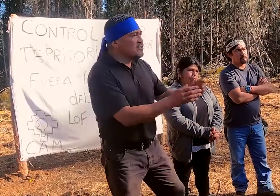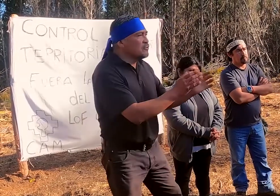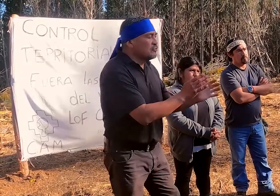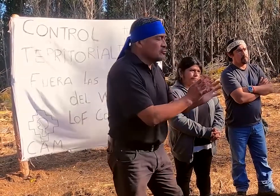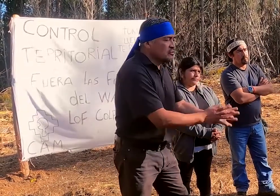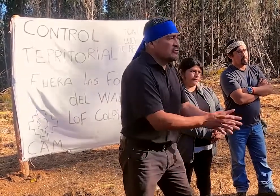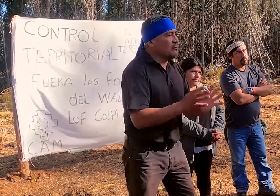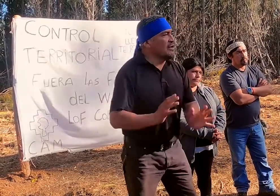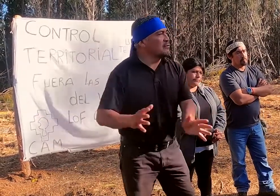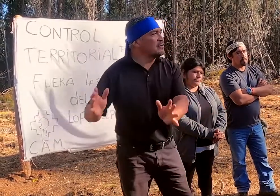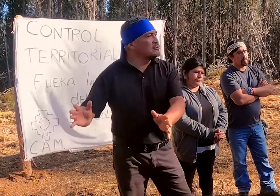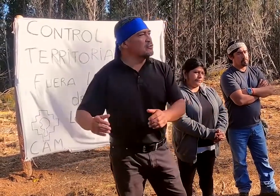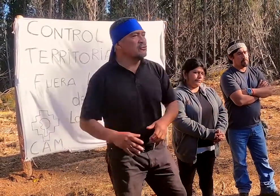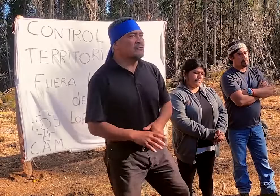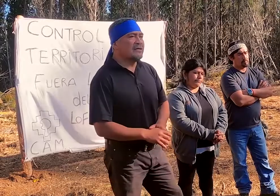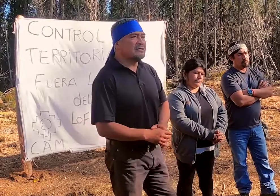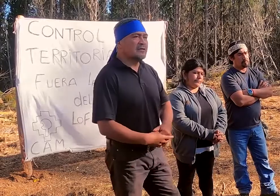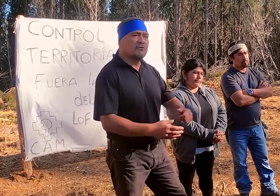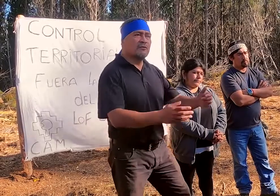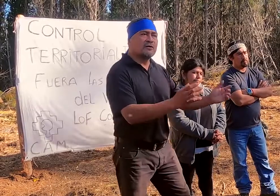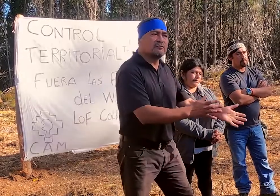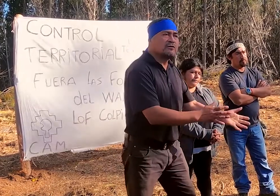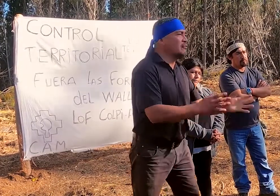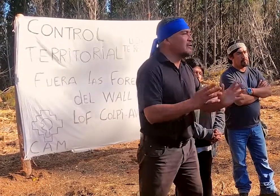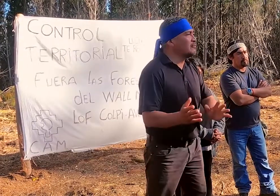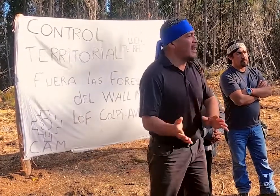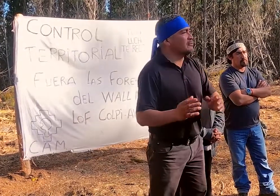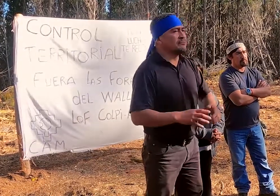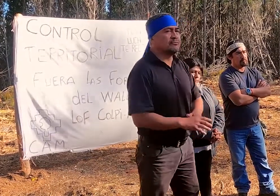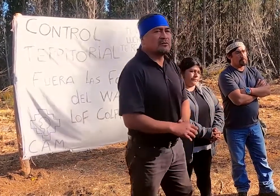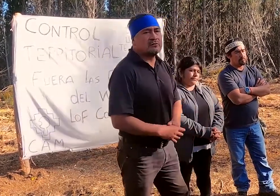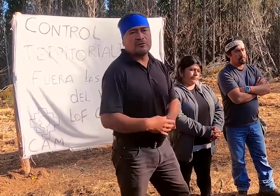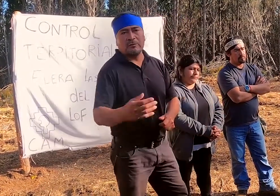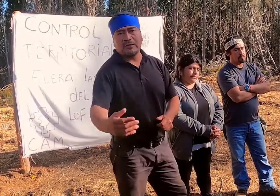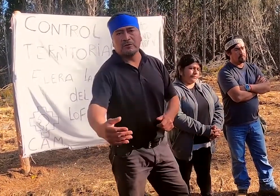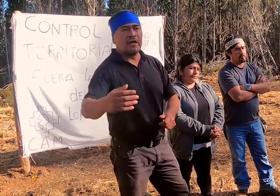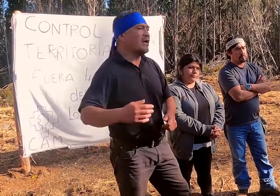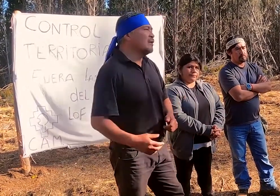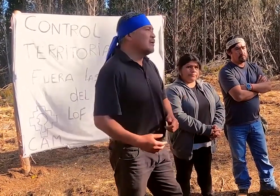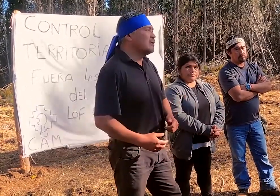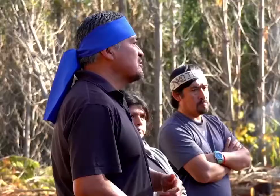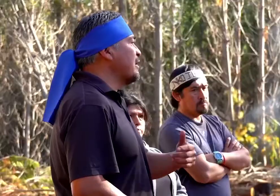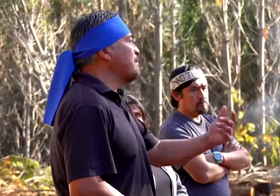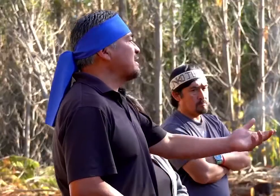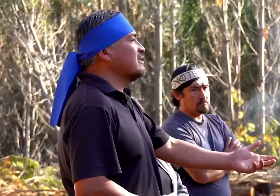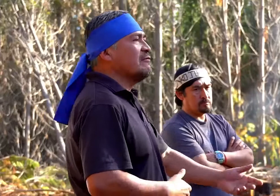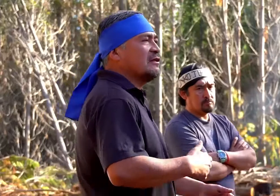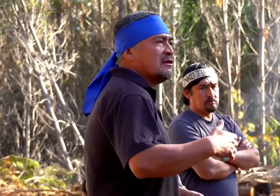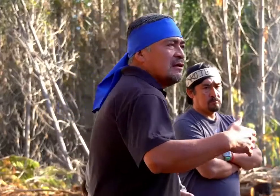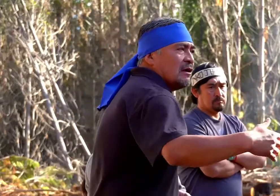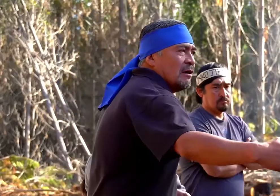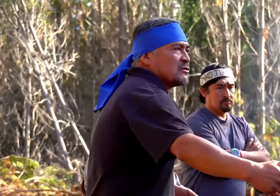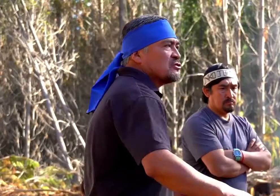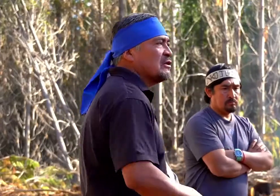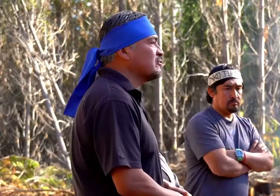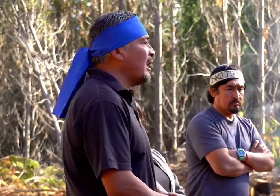Así han sido los sucesivos gobiernos. A nosotros no nos van a decir que hubo gobiernos buenos o gobiernos malos. Cuando nos preguntan de cuáles son las expectativas